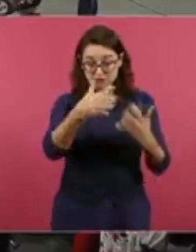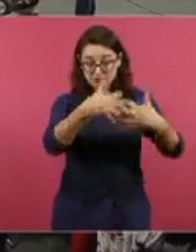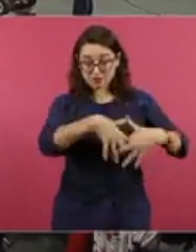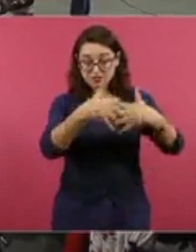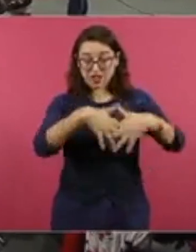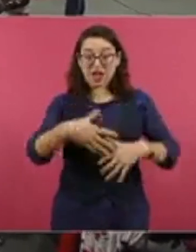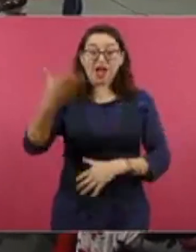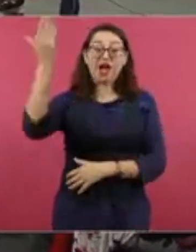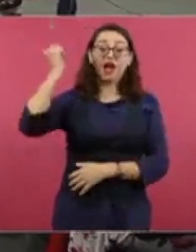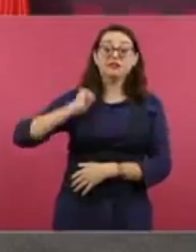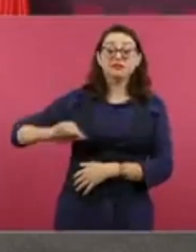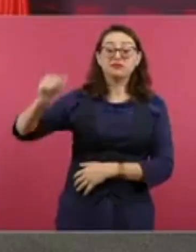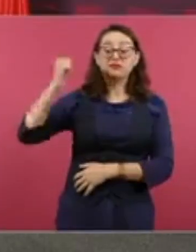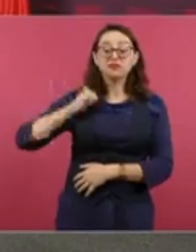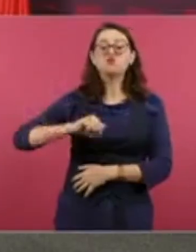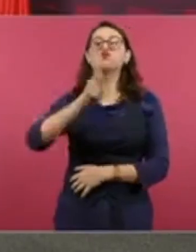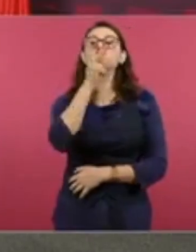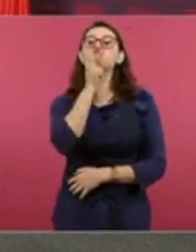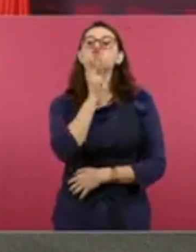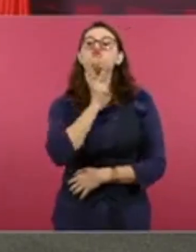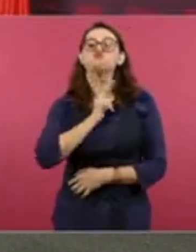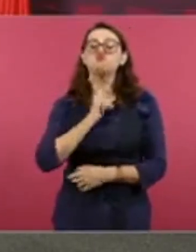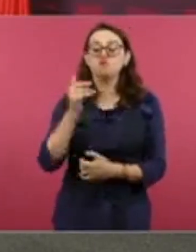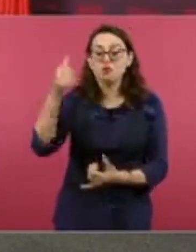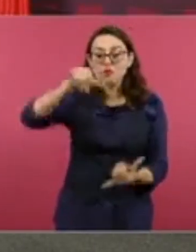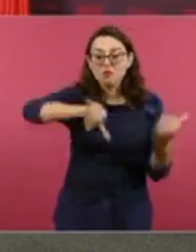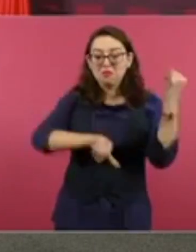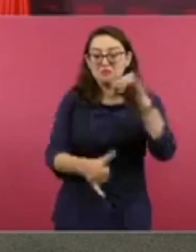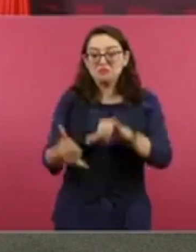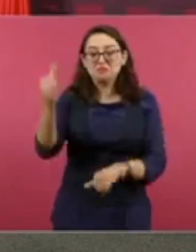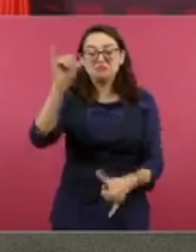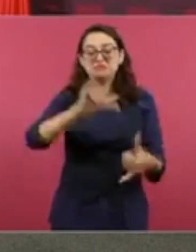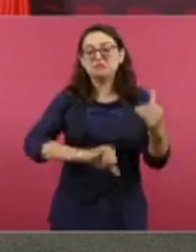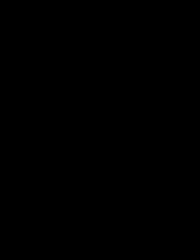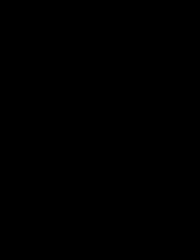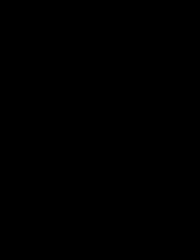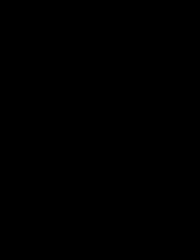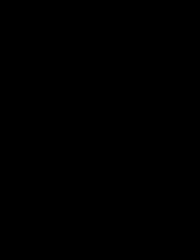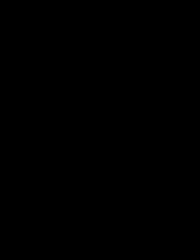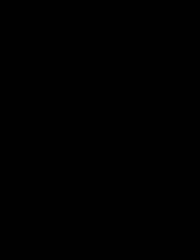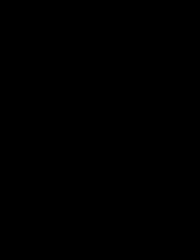Esa la zona petroquímica de Coatzacoalcos, abandonada.